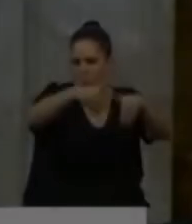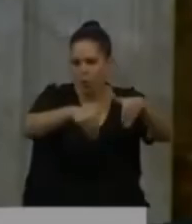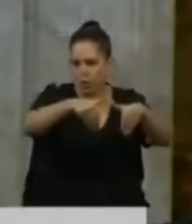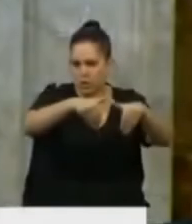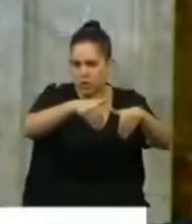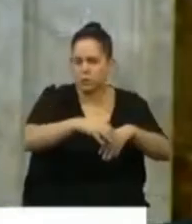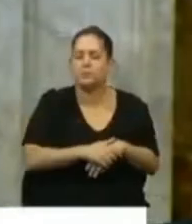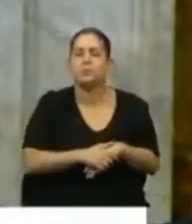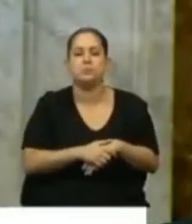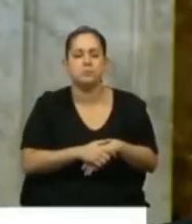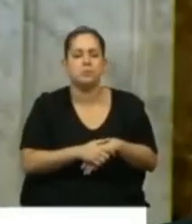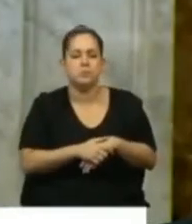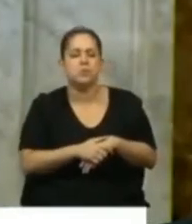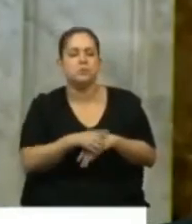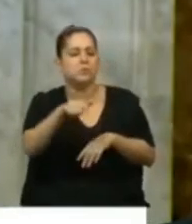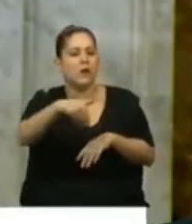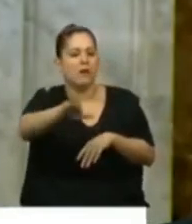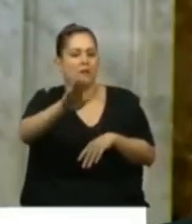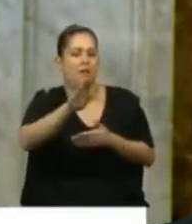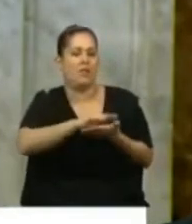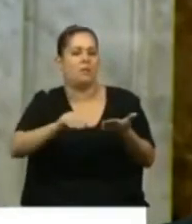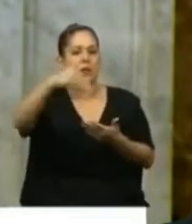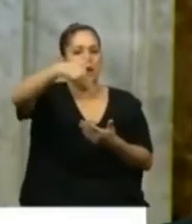Tiene la palabra la diputada Dolores Martínez.